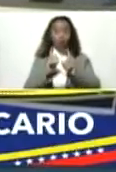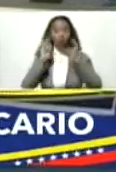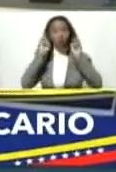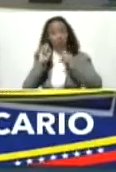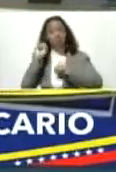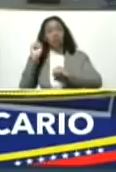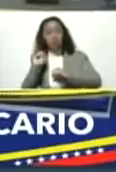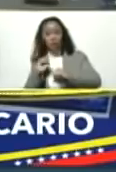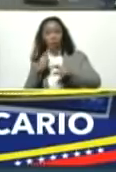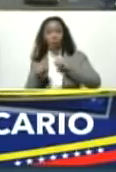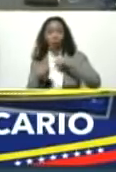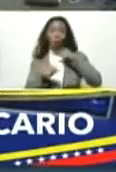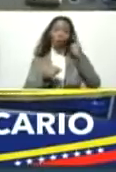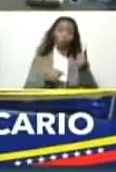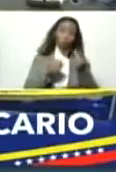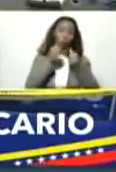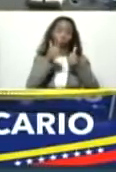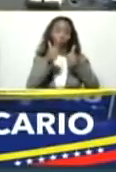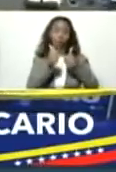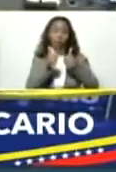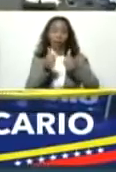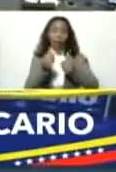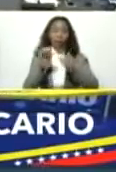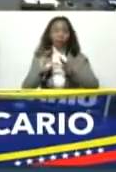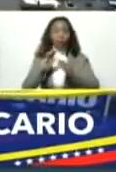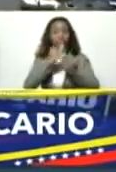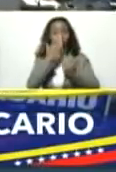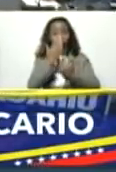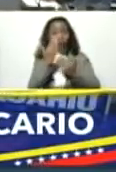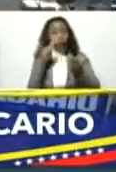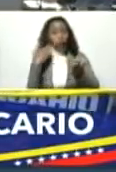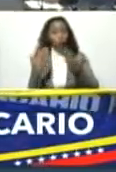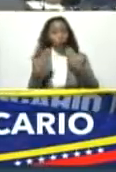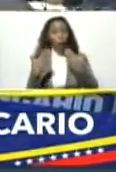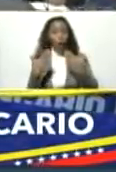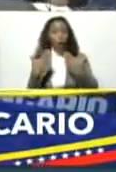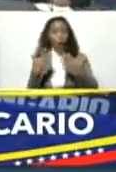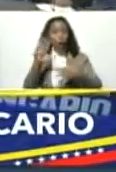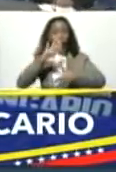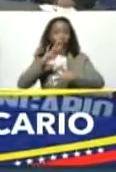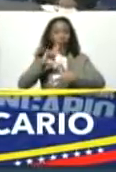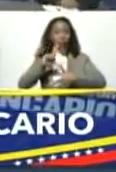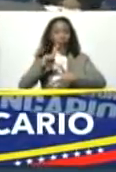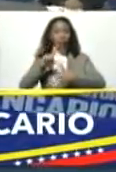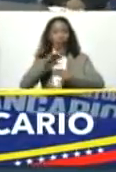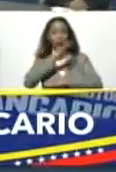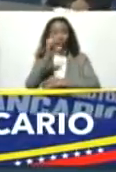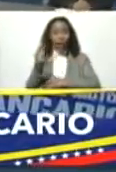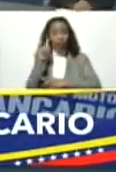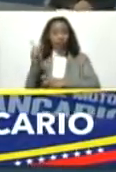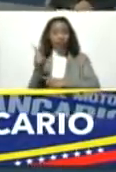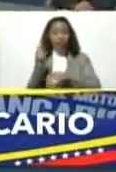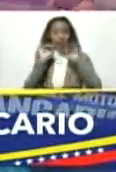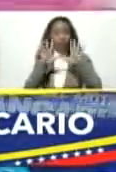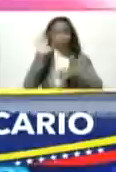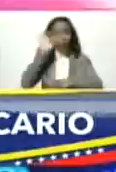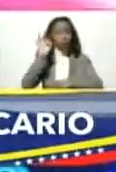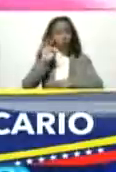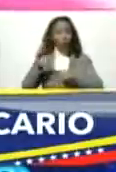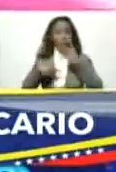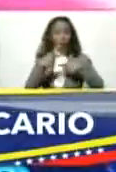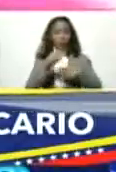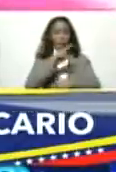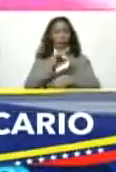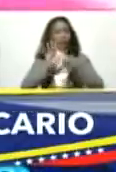pero en otros casos de muy buen nivel comparado con América Latina y el Caribe. Esa industria se mantuvo en 10% de producción, 15,